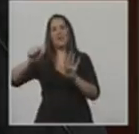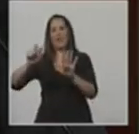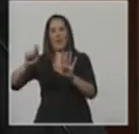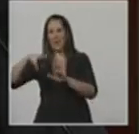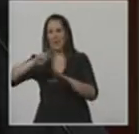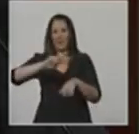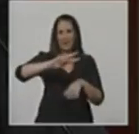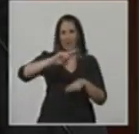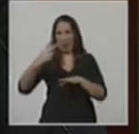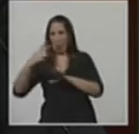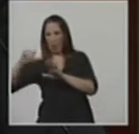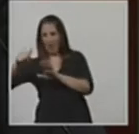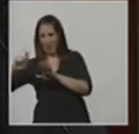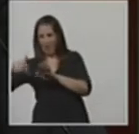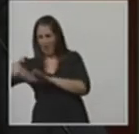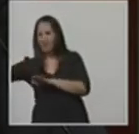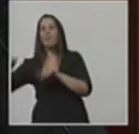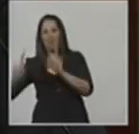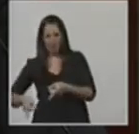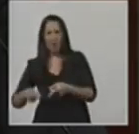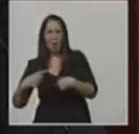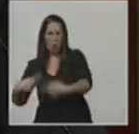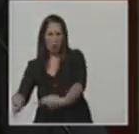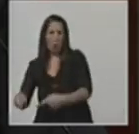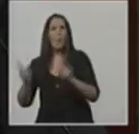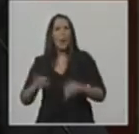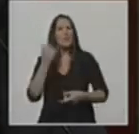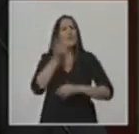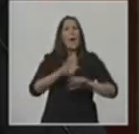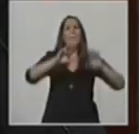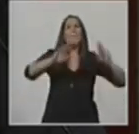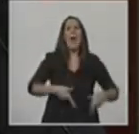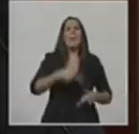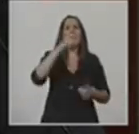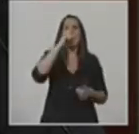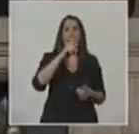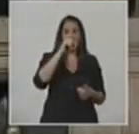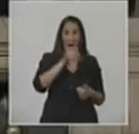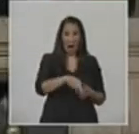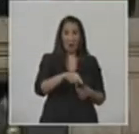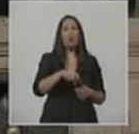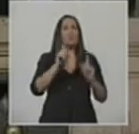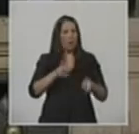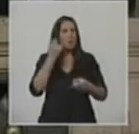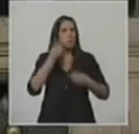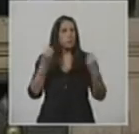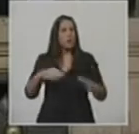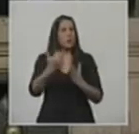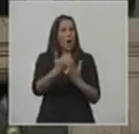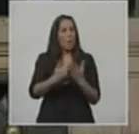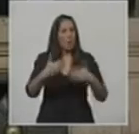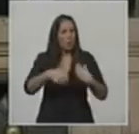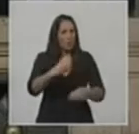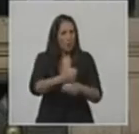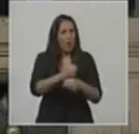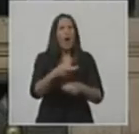hemos lanzado el Plan Belgrano, un ambicioso proyecto de reivindicación histórica del norte argentino. Luego de muchas décadas de